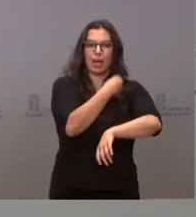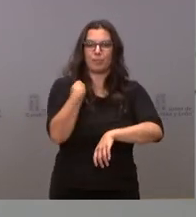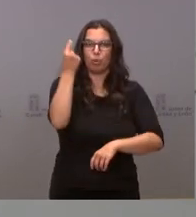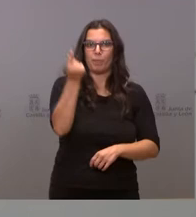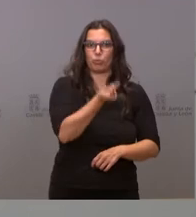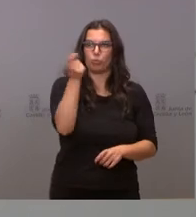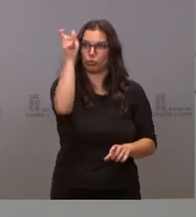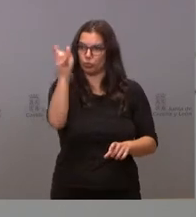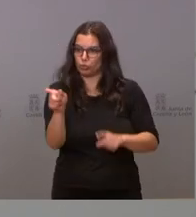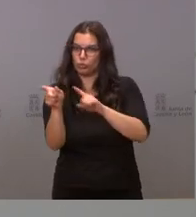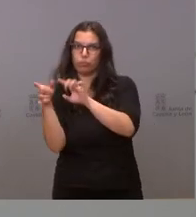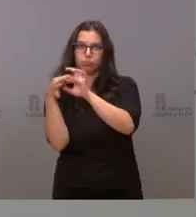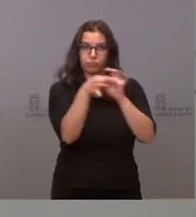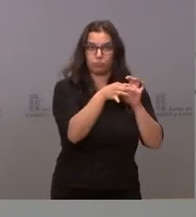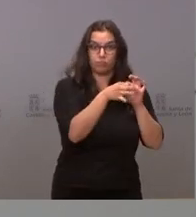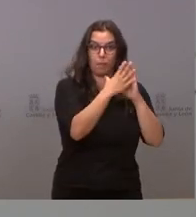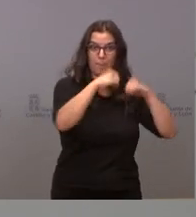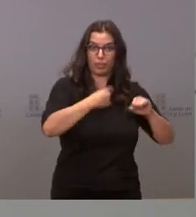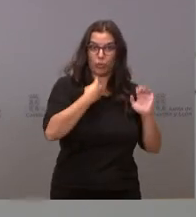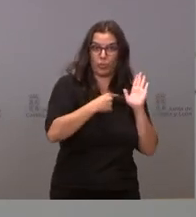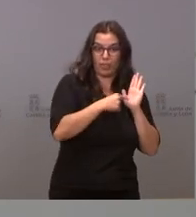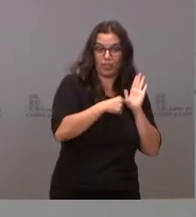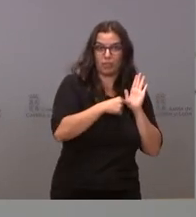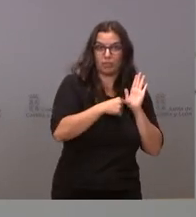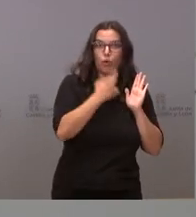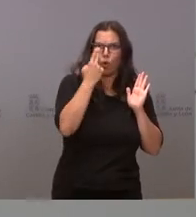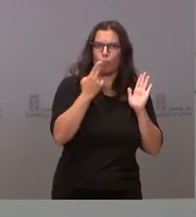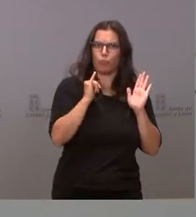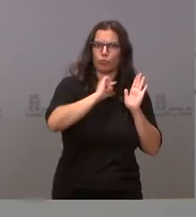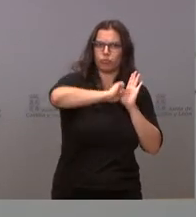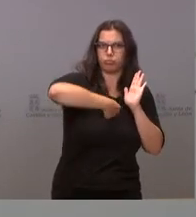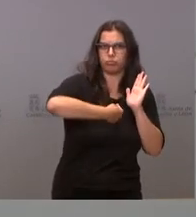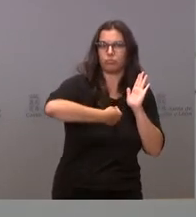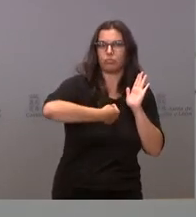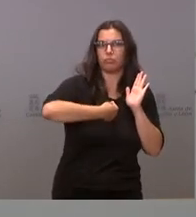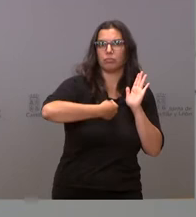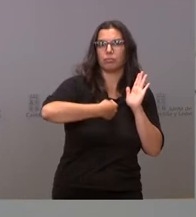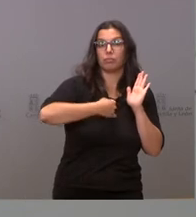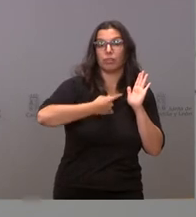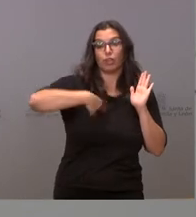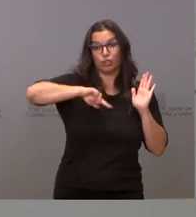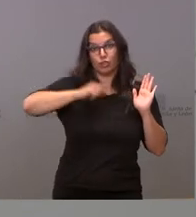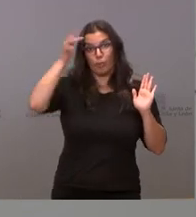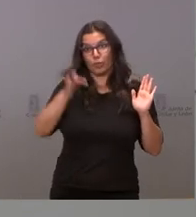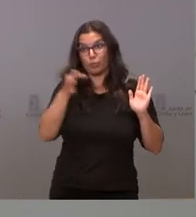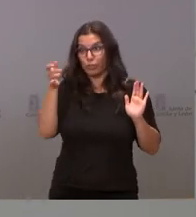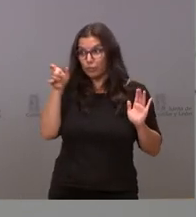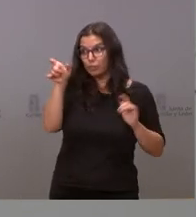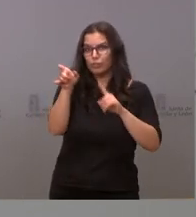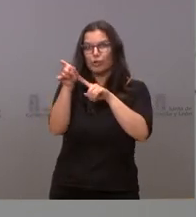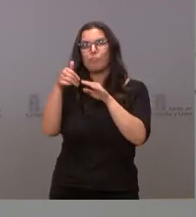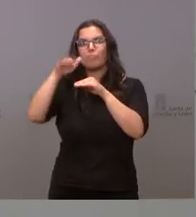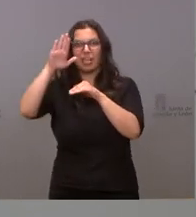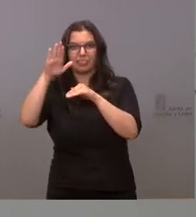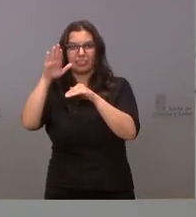Es lo que se pedía en el pacto. Nuestro compromiso ha sido incluso mayor, porque